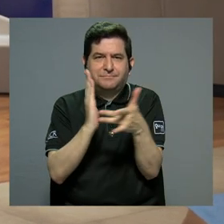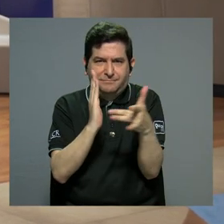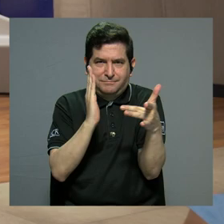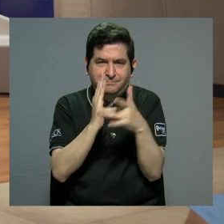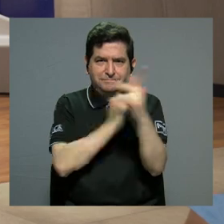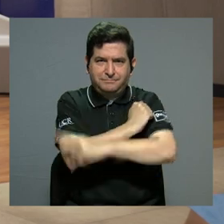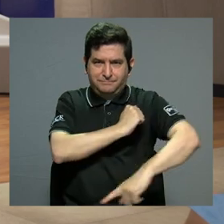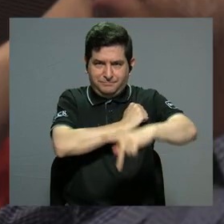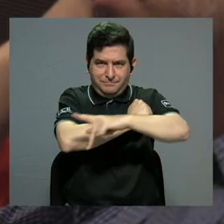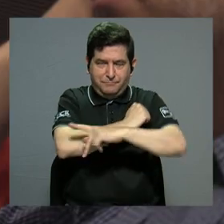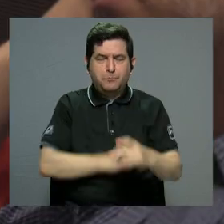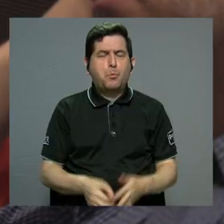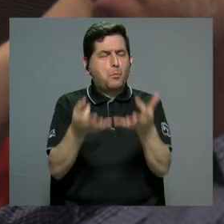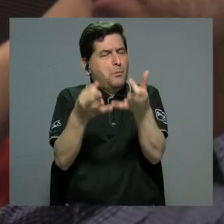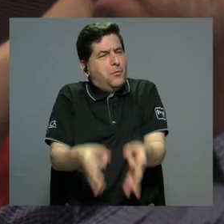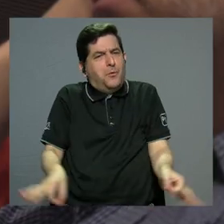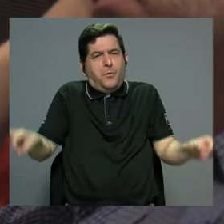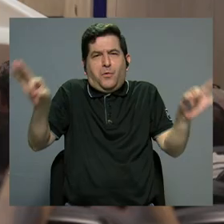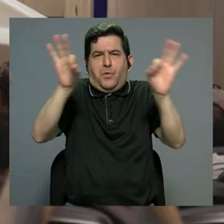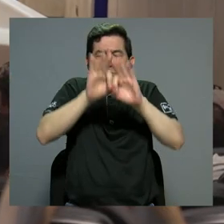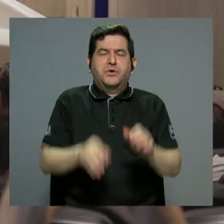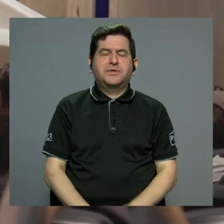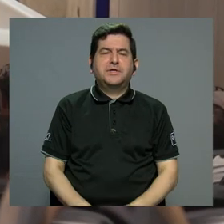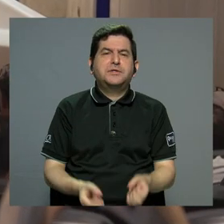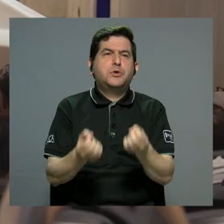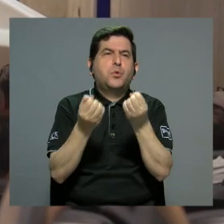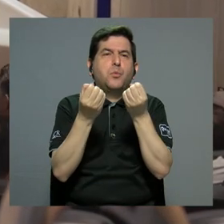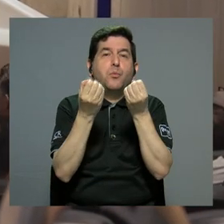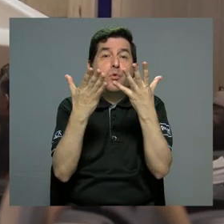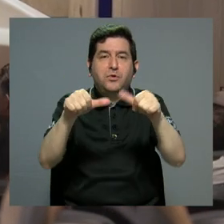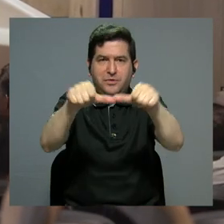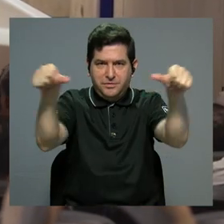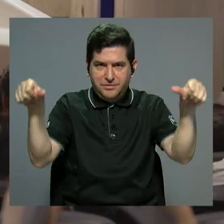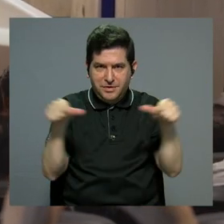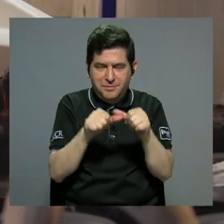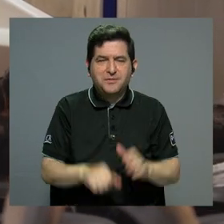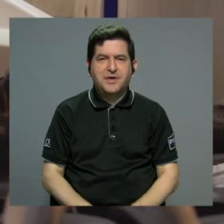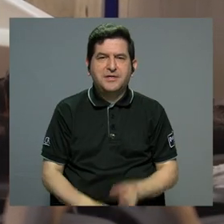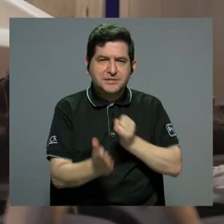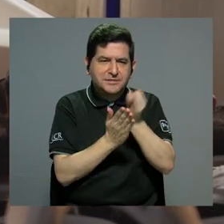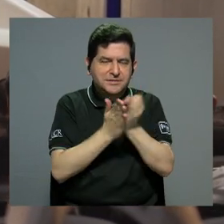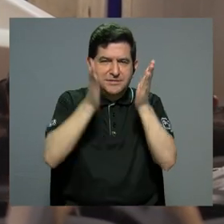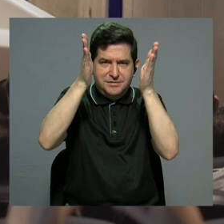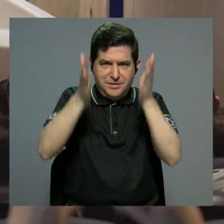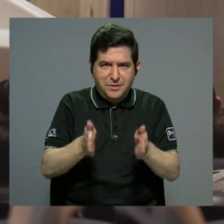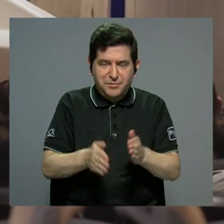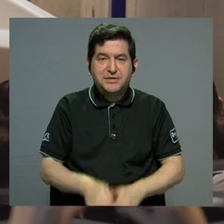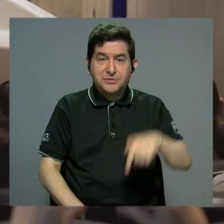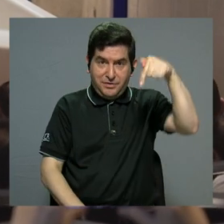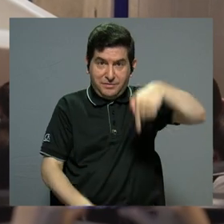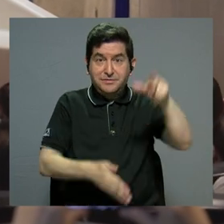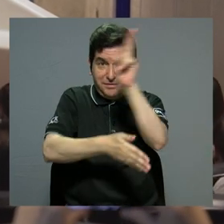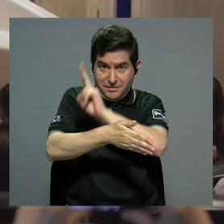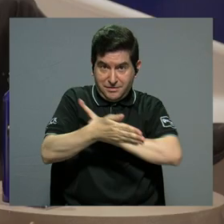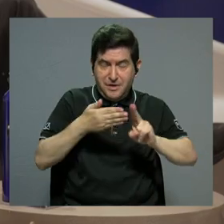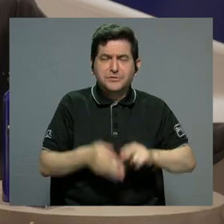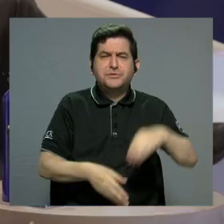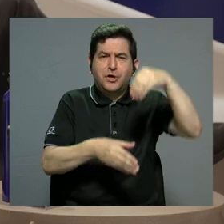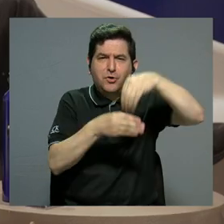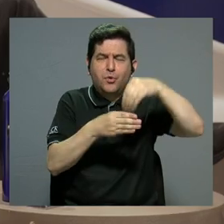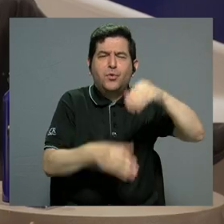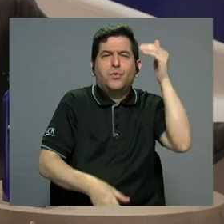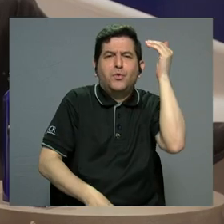tecnológico del país ha sido fundamental y son muchas las áreas en las que las y los investigadores de esta universidad